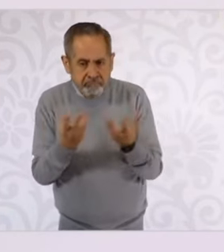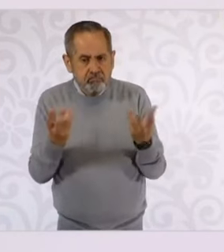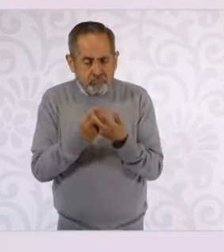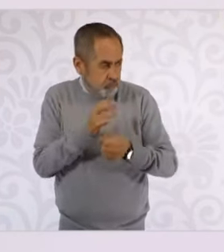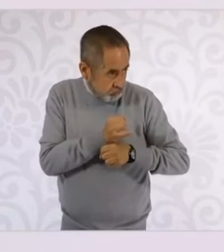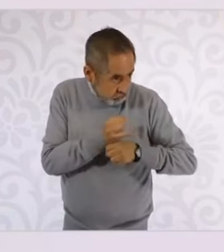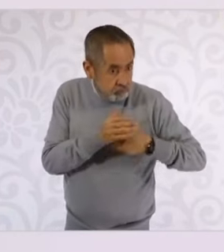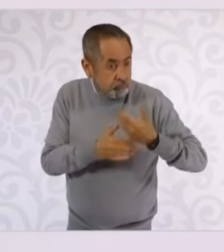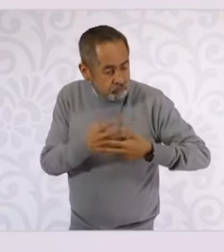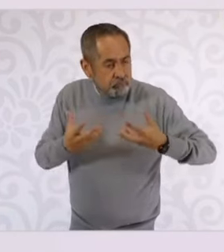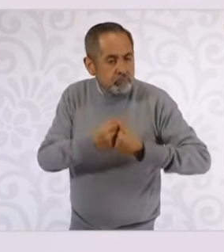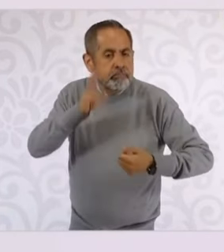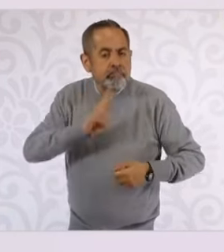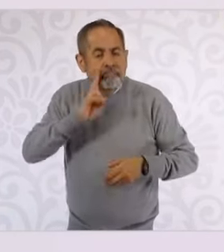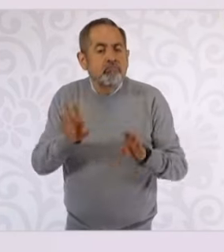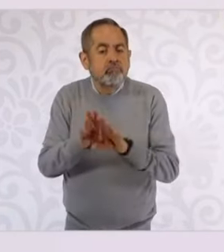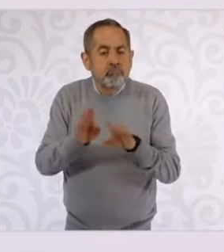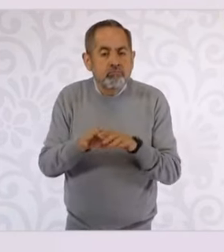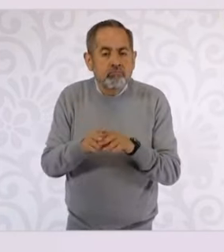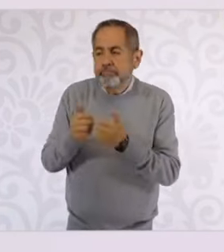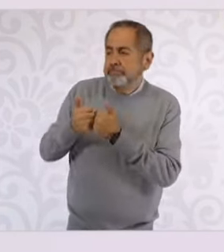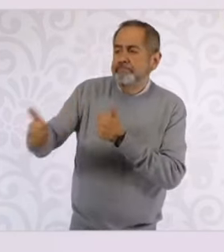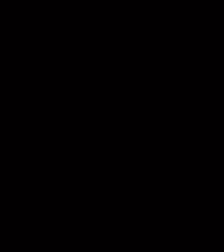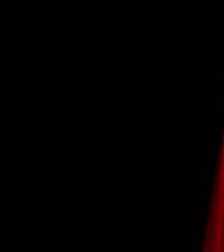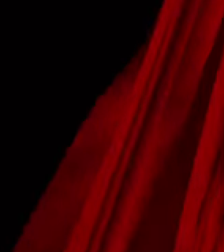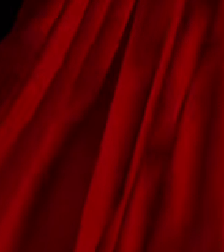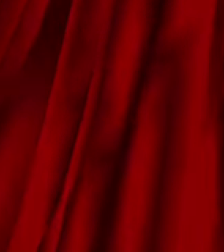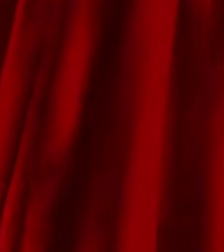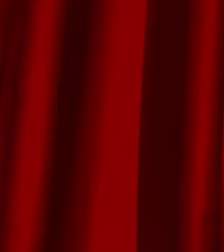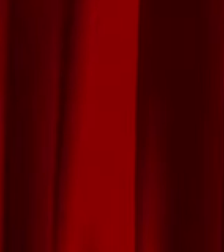desarrollo tecnológico para que no trabajen aislados.